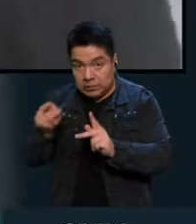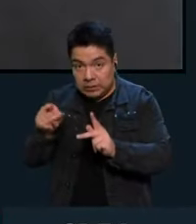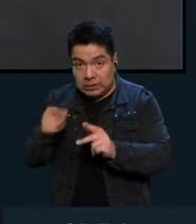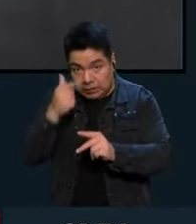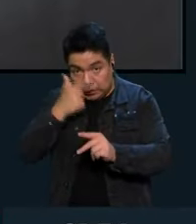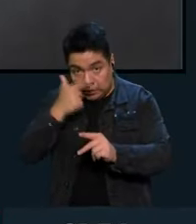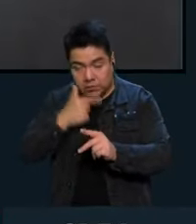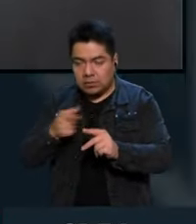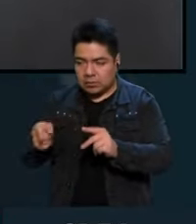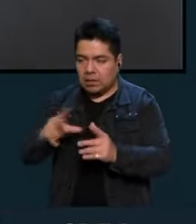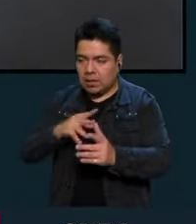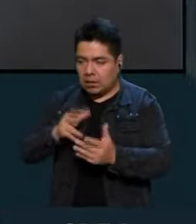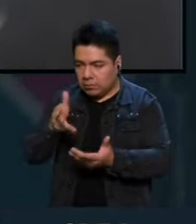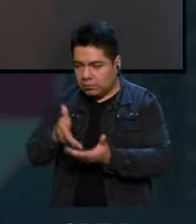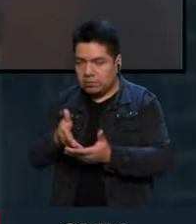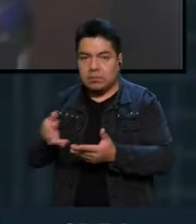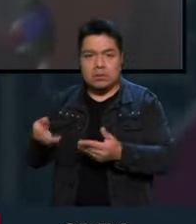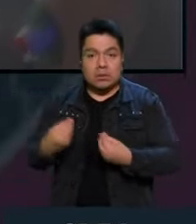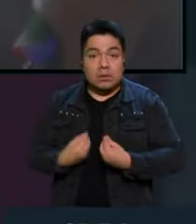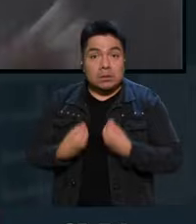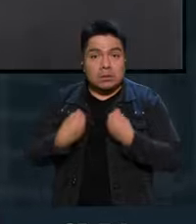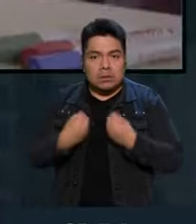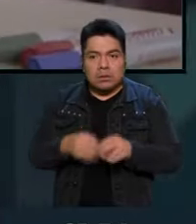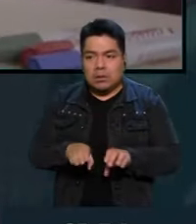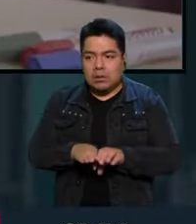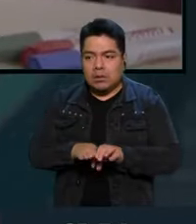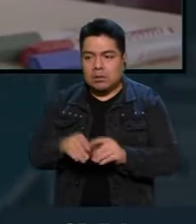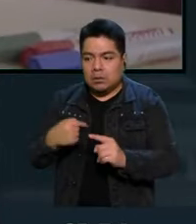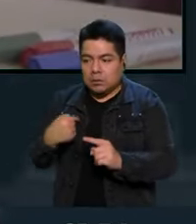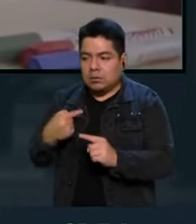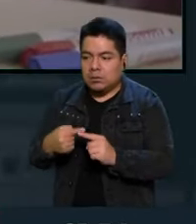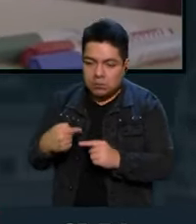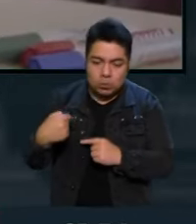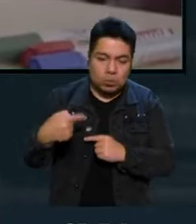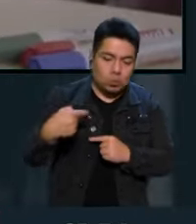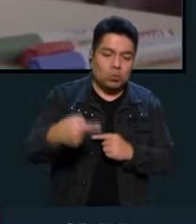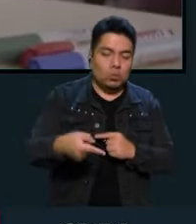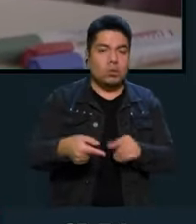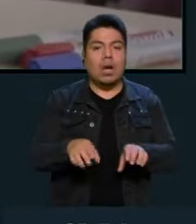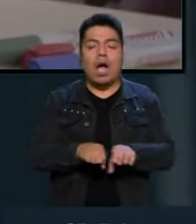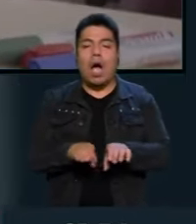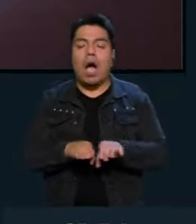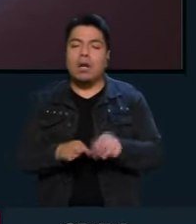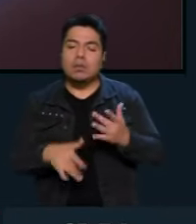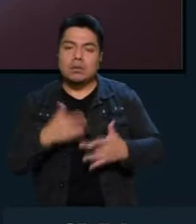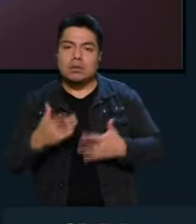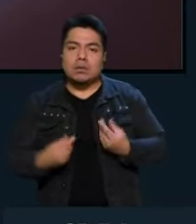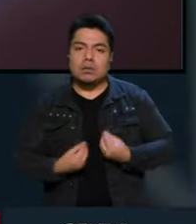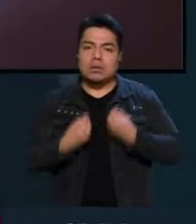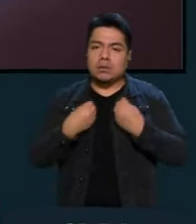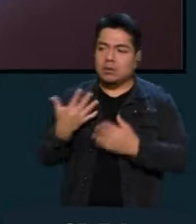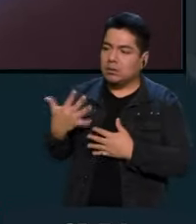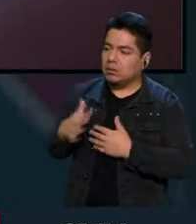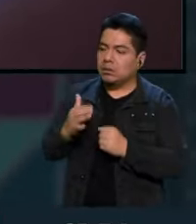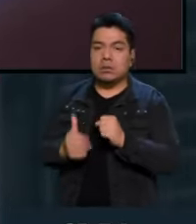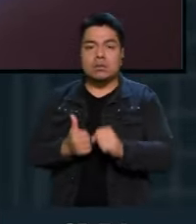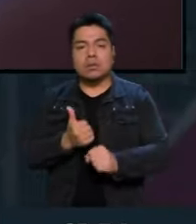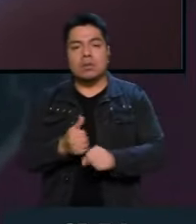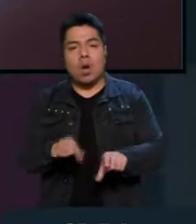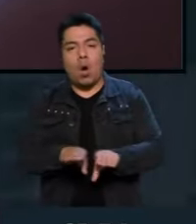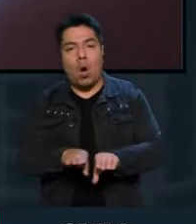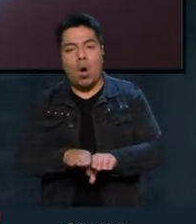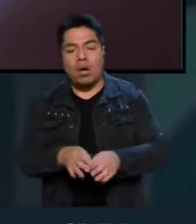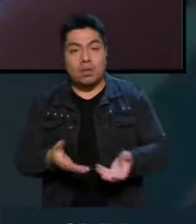noche y cómo ha sido su vida después de, de, diez años después, ¿no? Sí. De